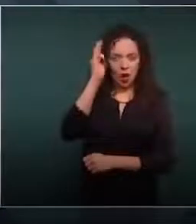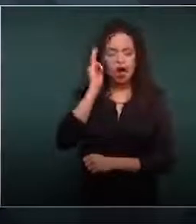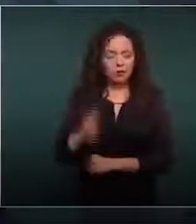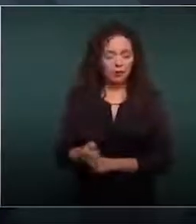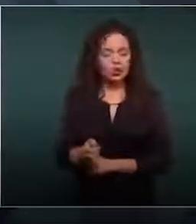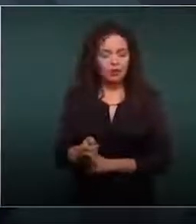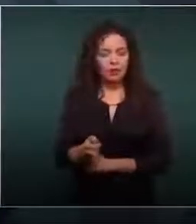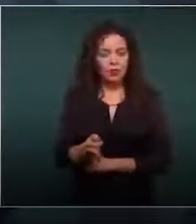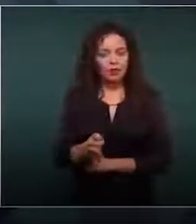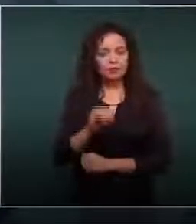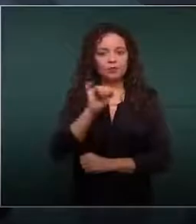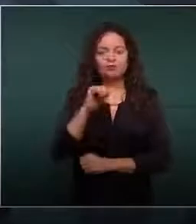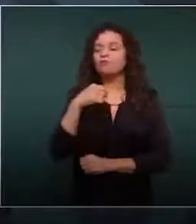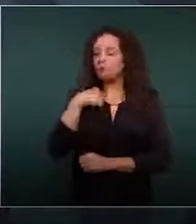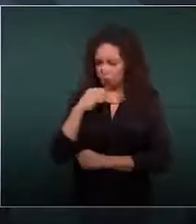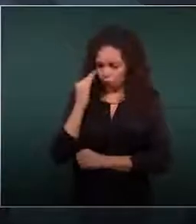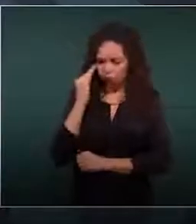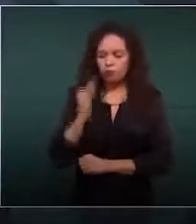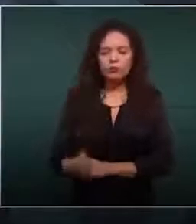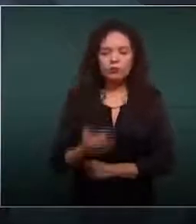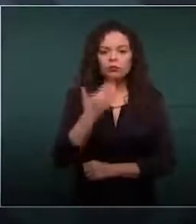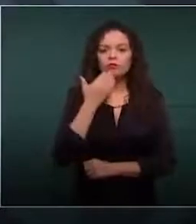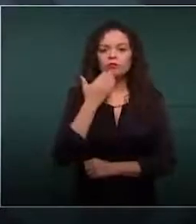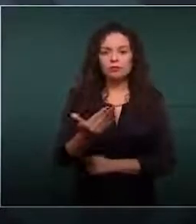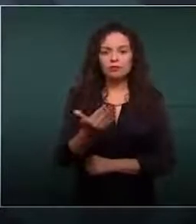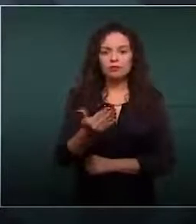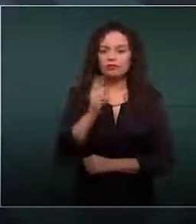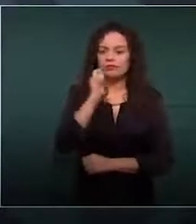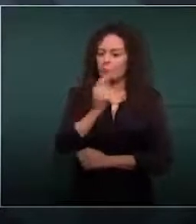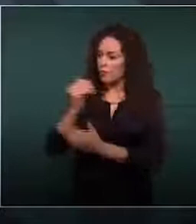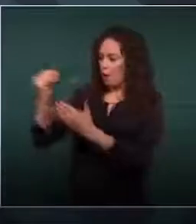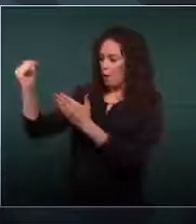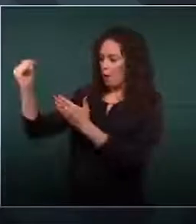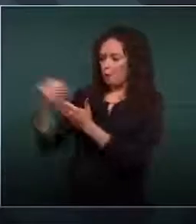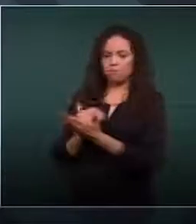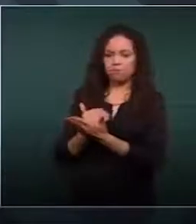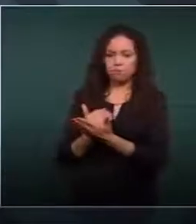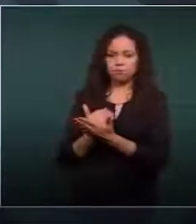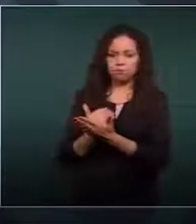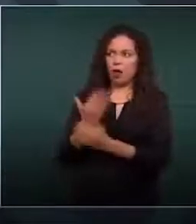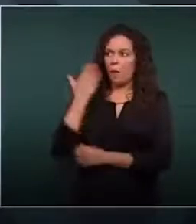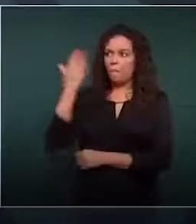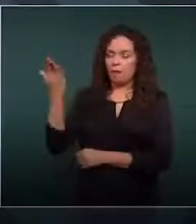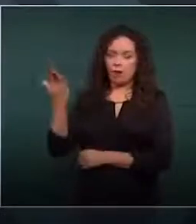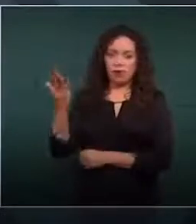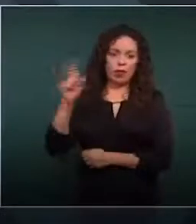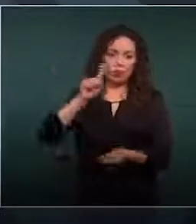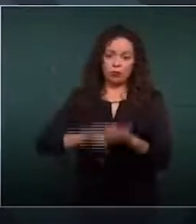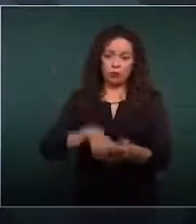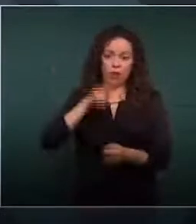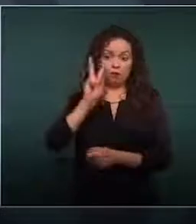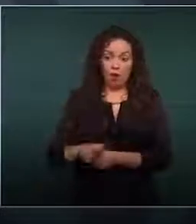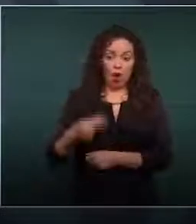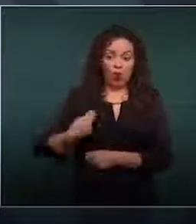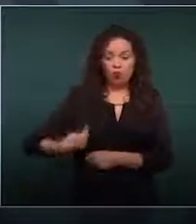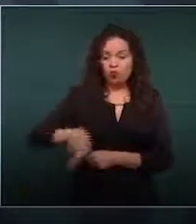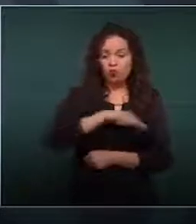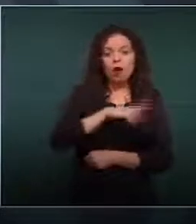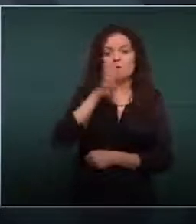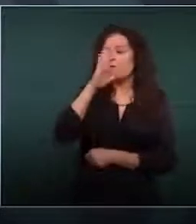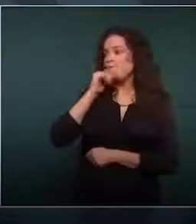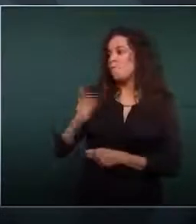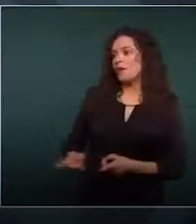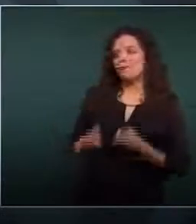asumían la reducción que le estaban pidiendo y que no podíamos nosotros aportar,